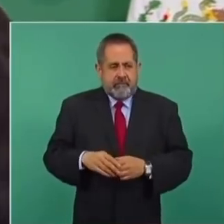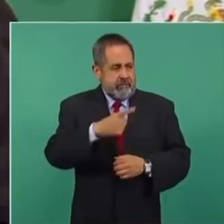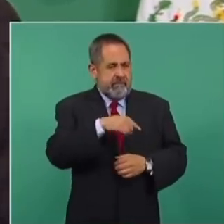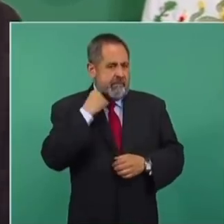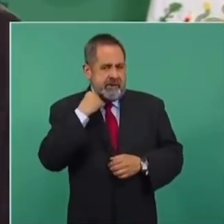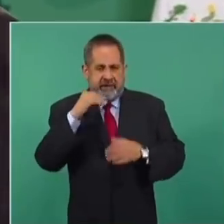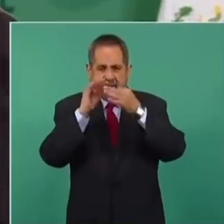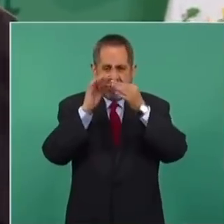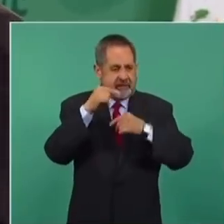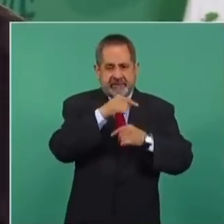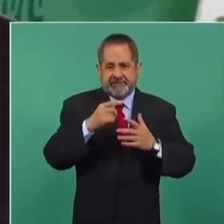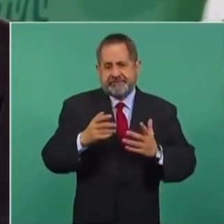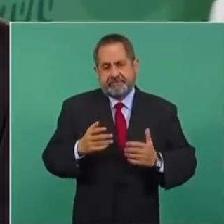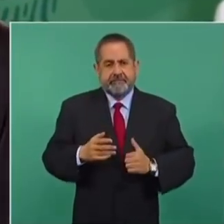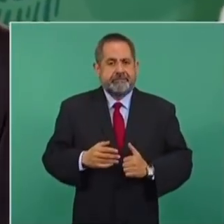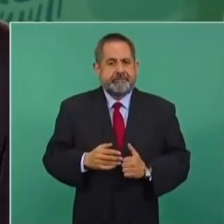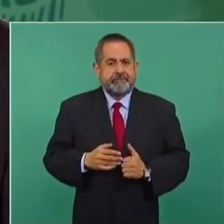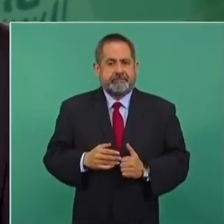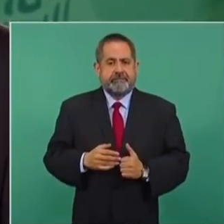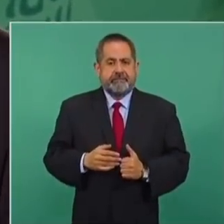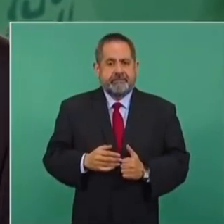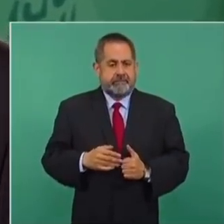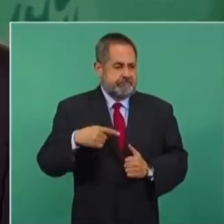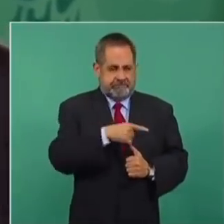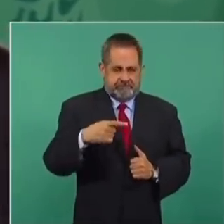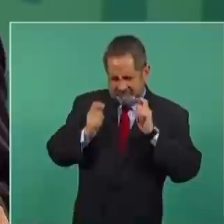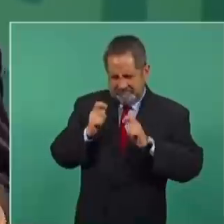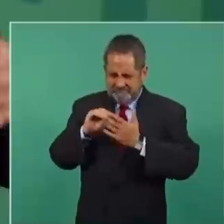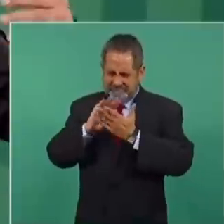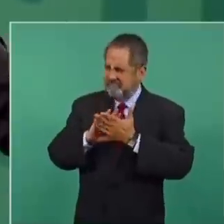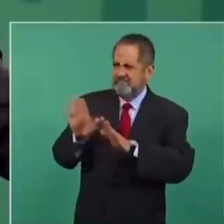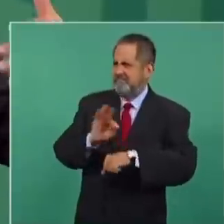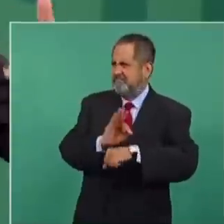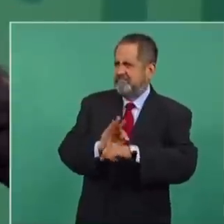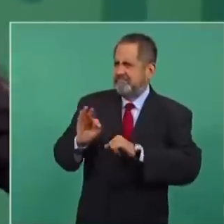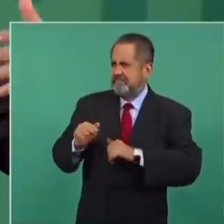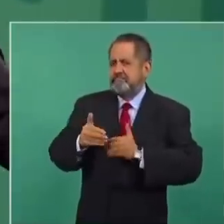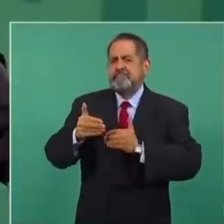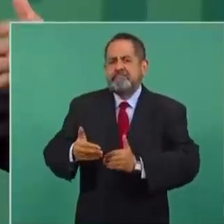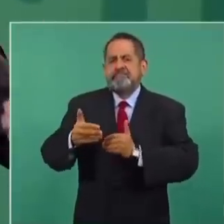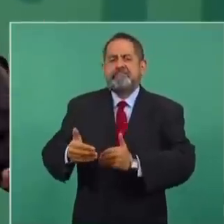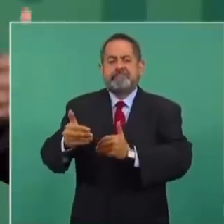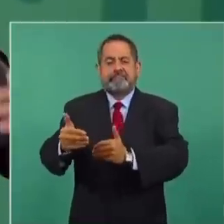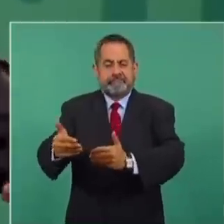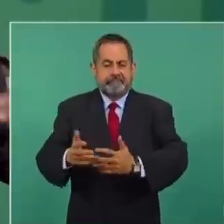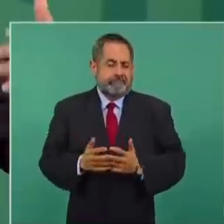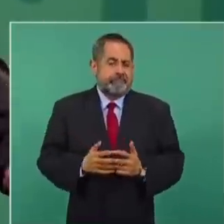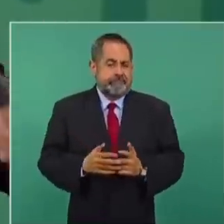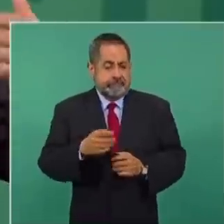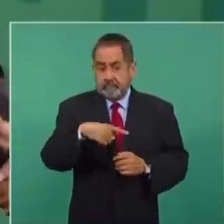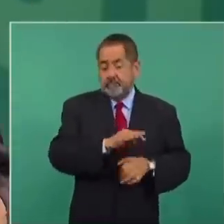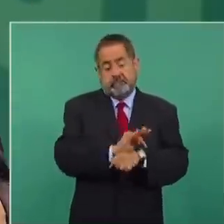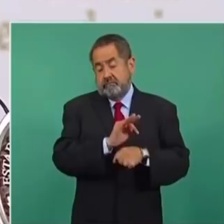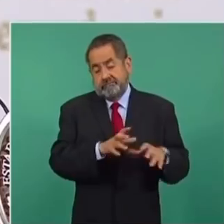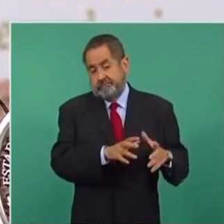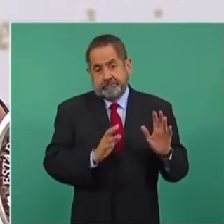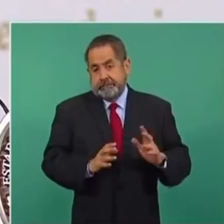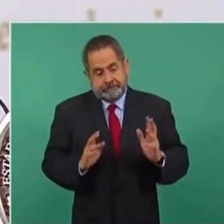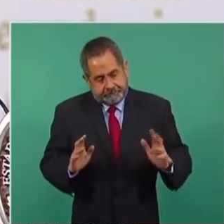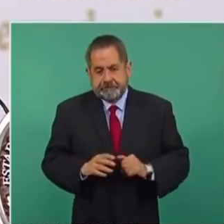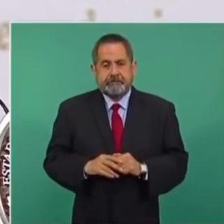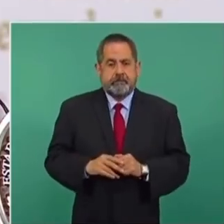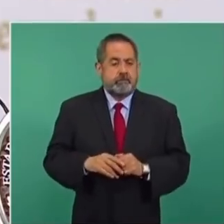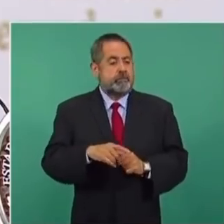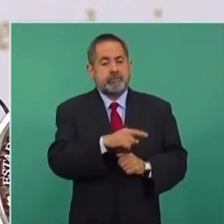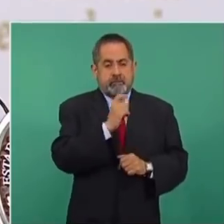muy diestros, y entonces están defendiendo. Y no